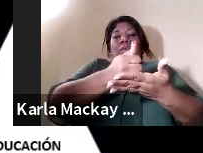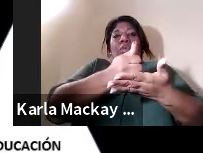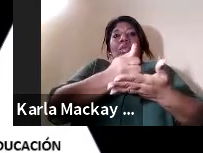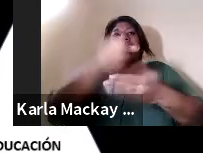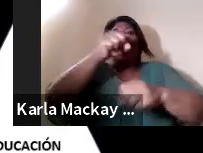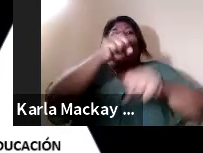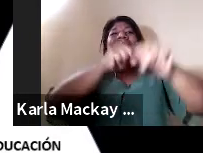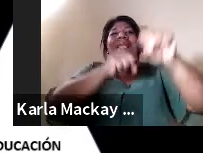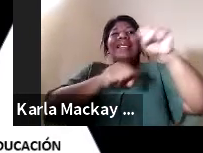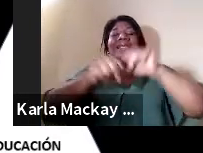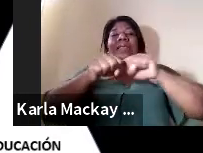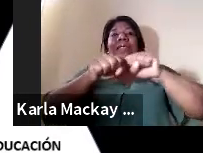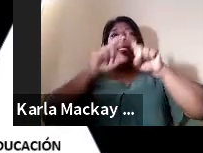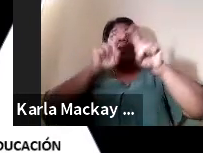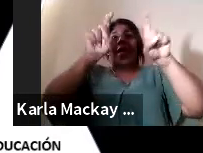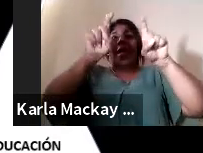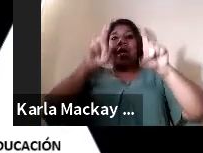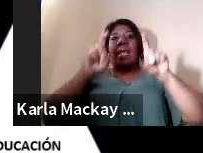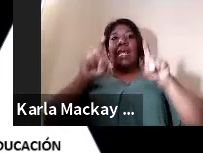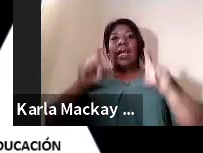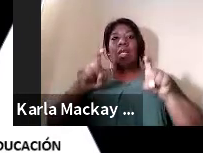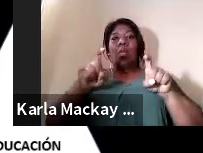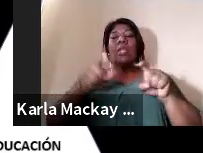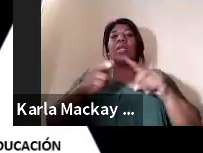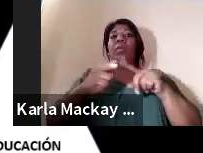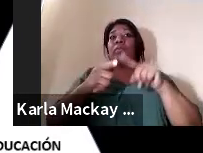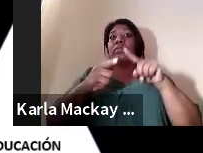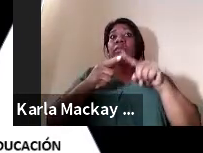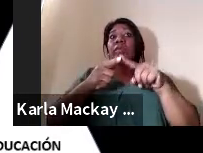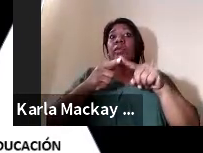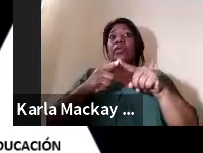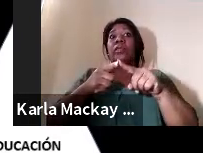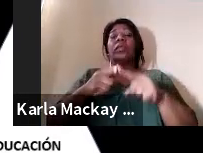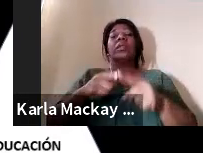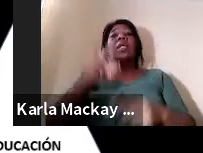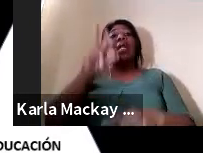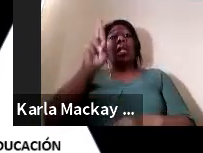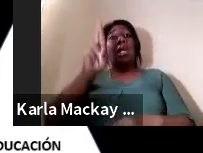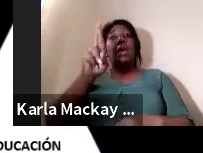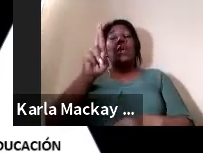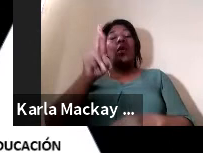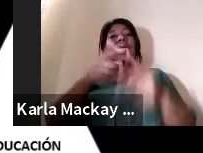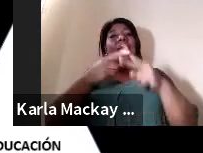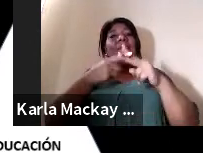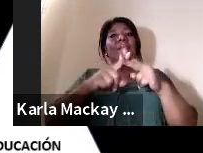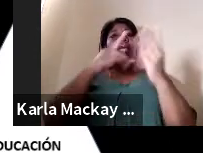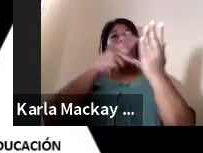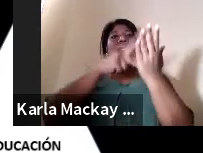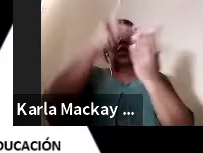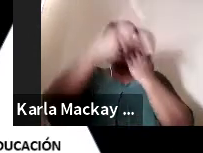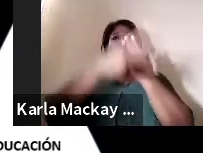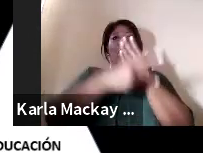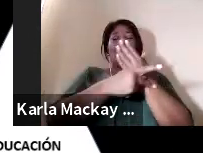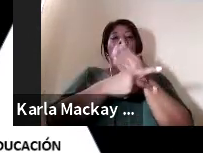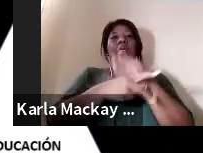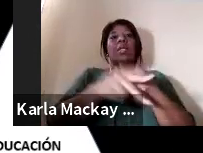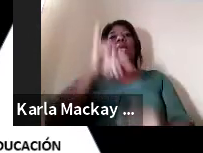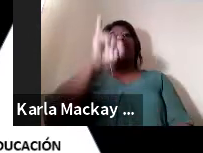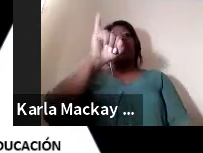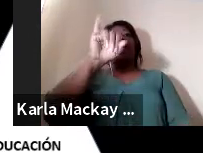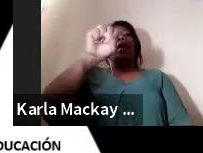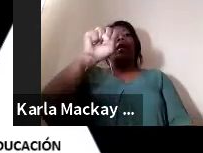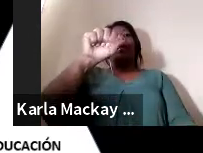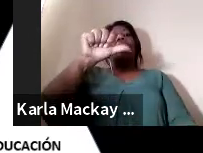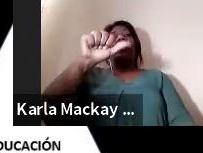comenzamos como punto central un proyecto que está centrado en Isai Universidad, República de Costa Rica y la red